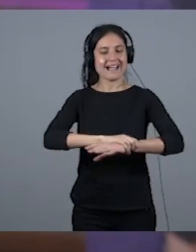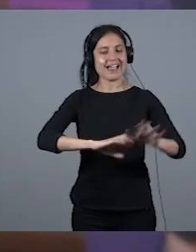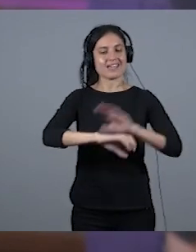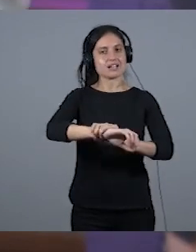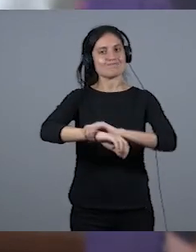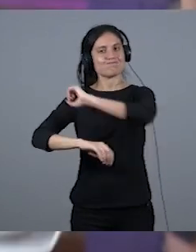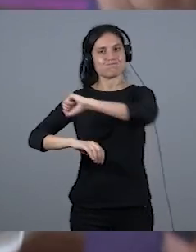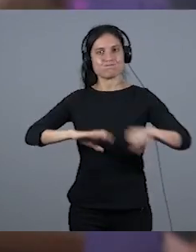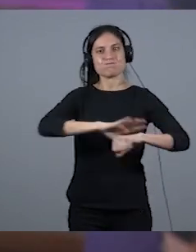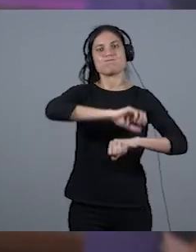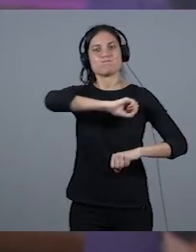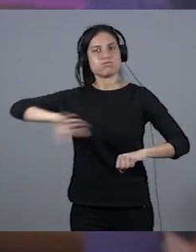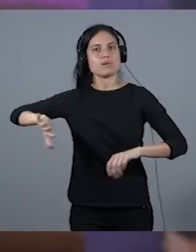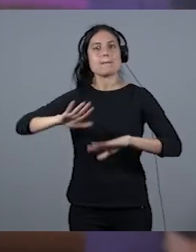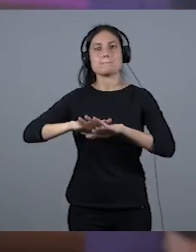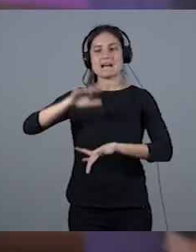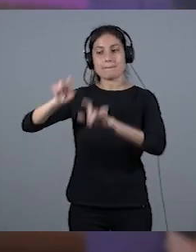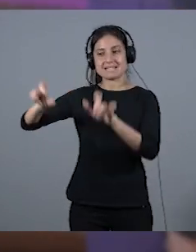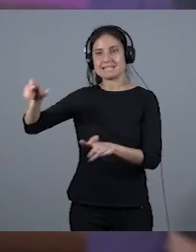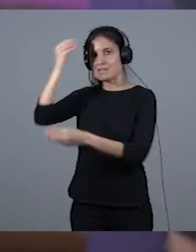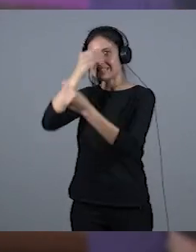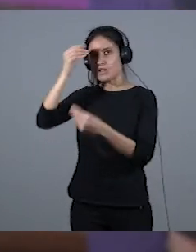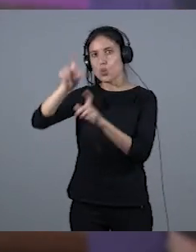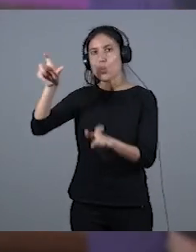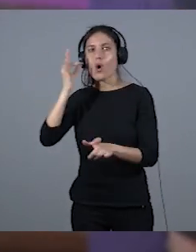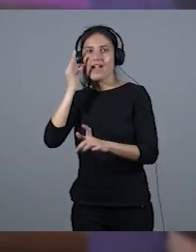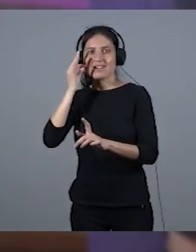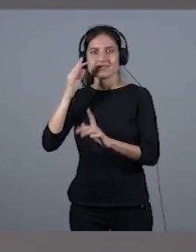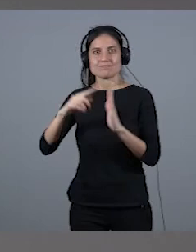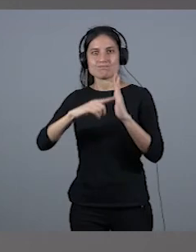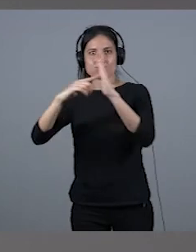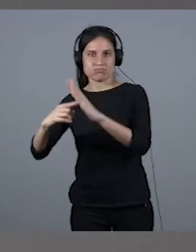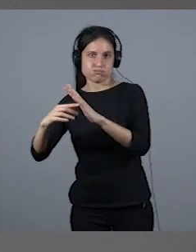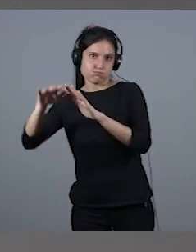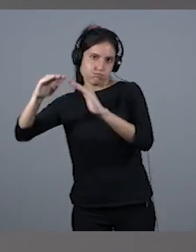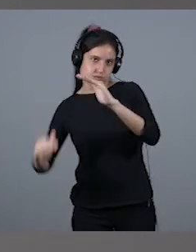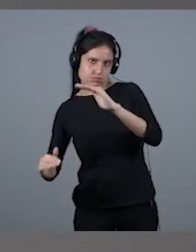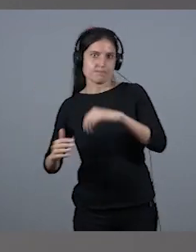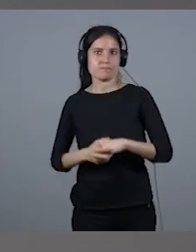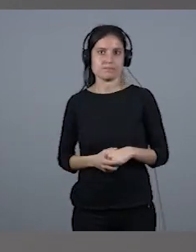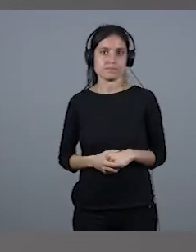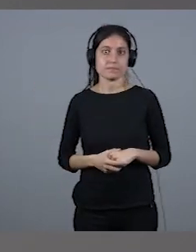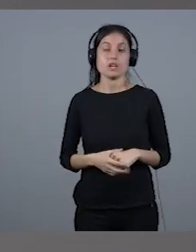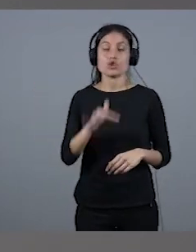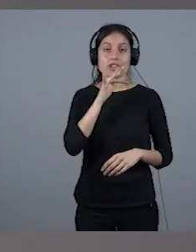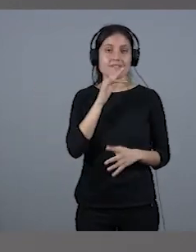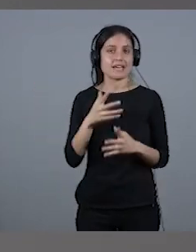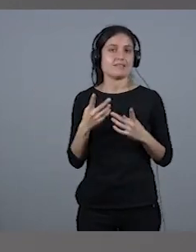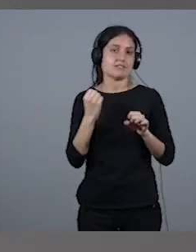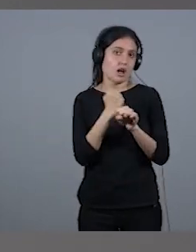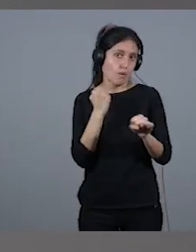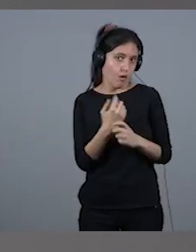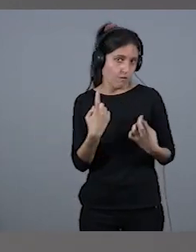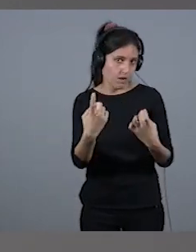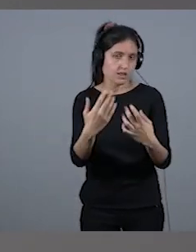situación todavía más desfavorecida a nosotras. Nos queda mucho trabajo por luchar. Gracias a las tres por estar aquí. Gracias por